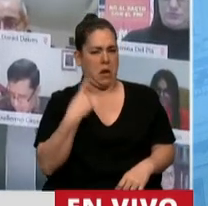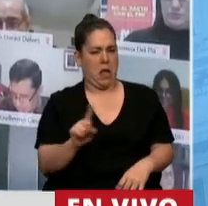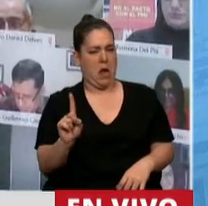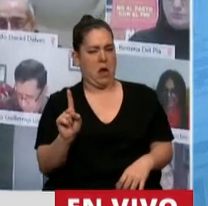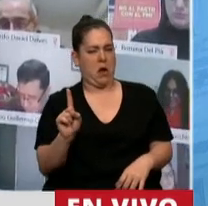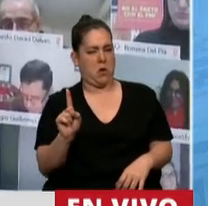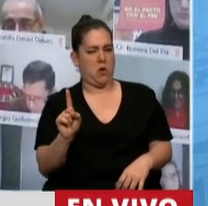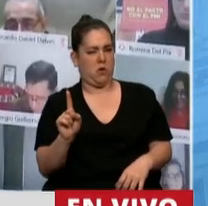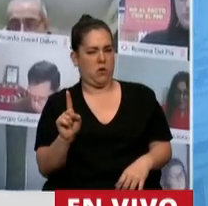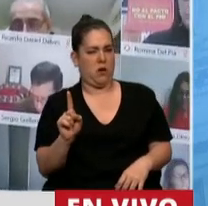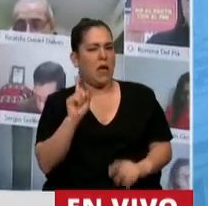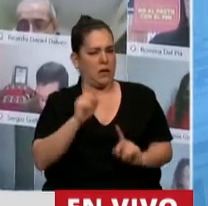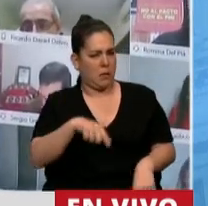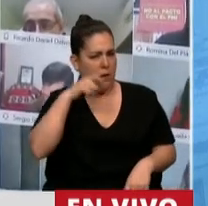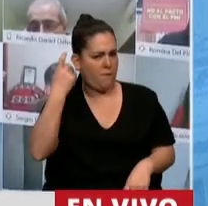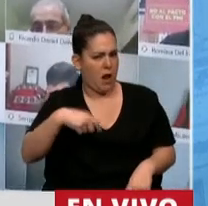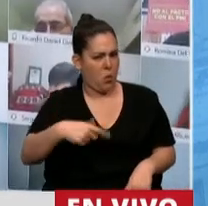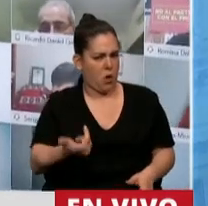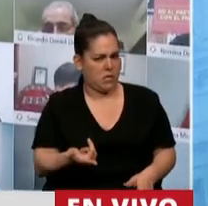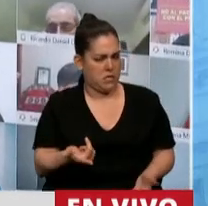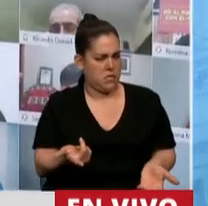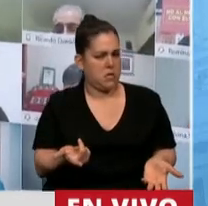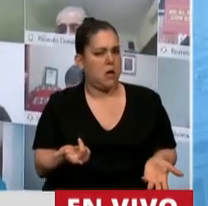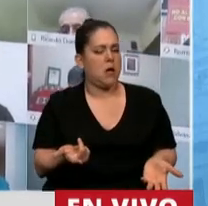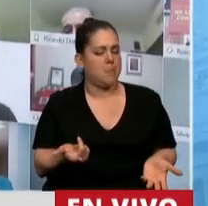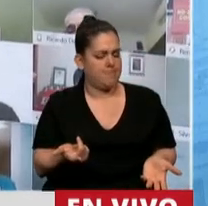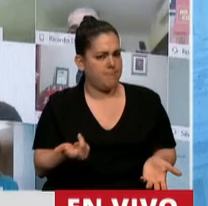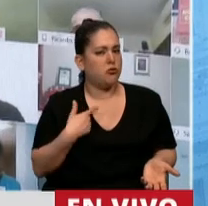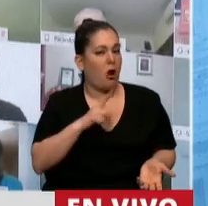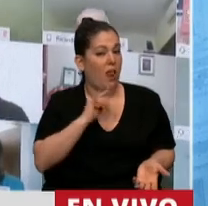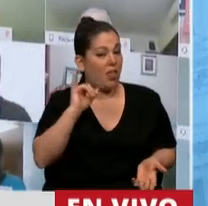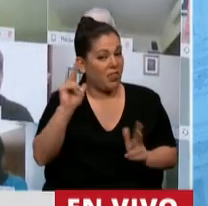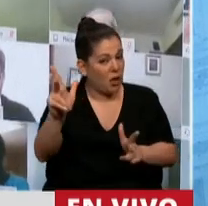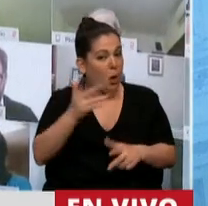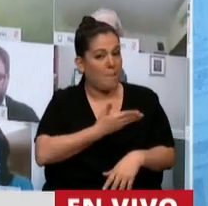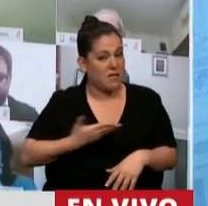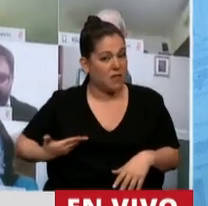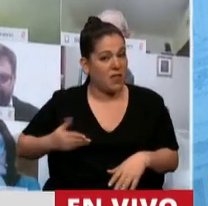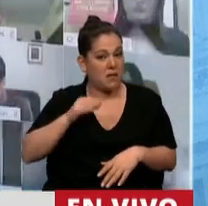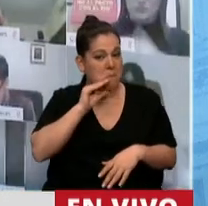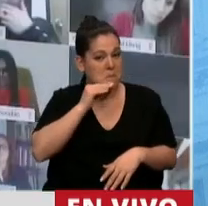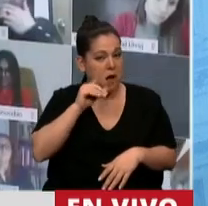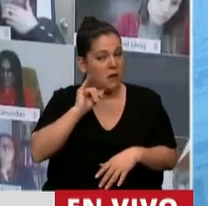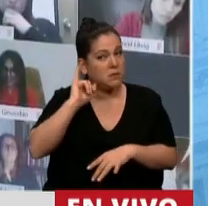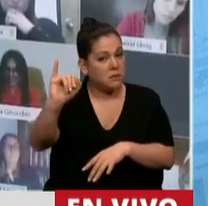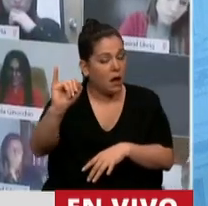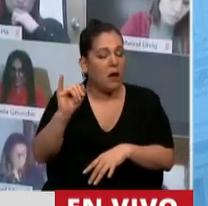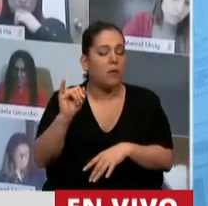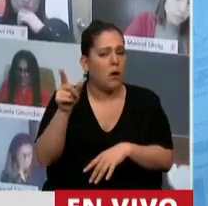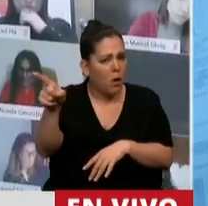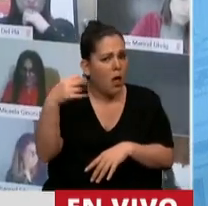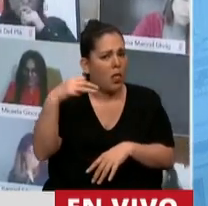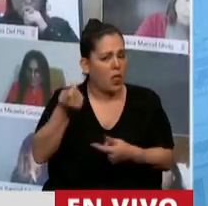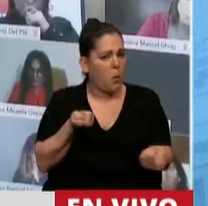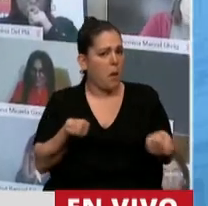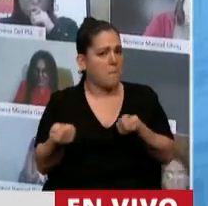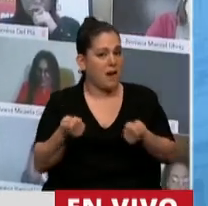Y la verdad que es vergonzoso, bochornoso, y yo le diría al Presidente de la Cámara que trate de conducir la